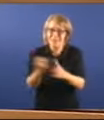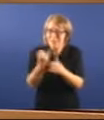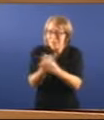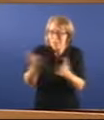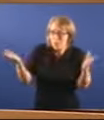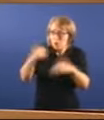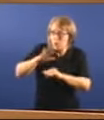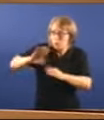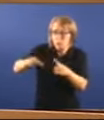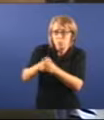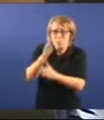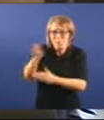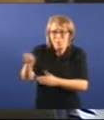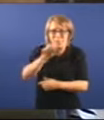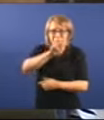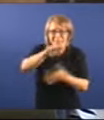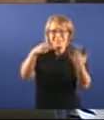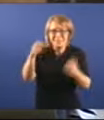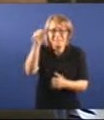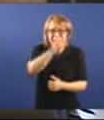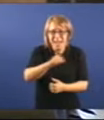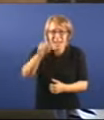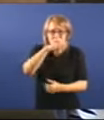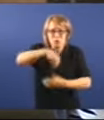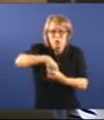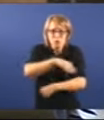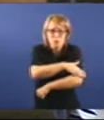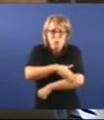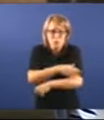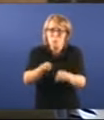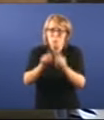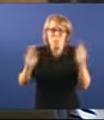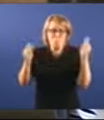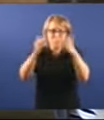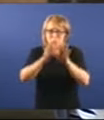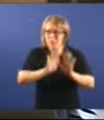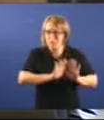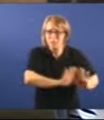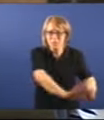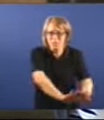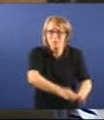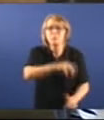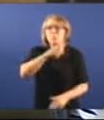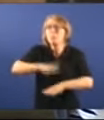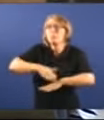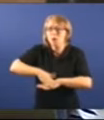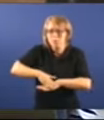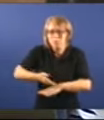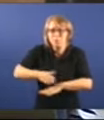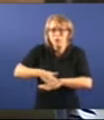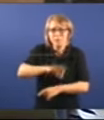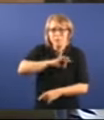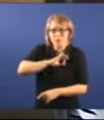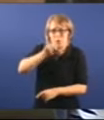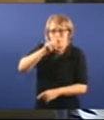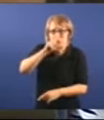Partido Popular 27 anos no goberno de abandono do noso monte. Señor Feijó, por que detentando